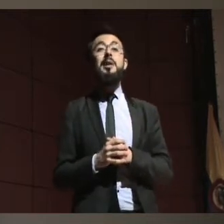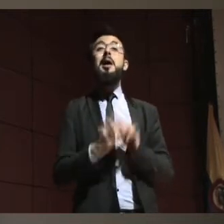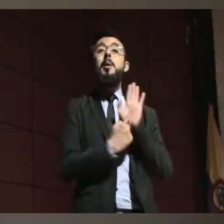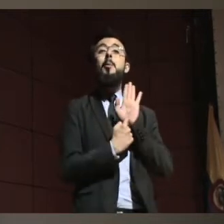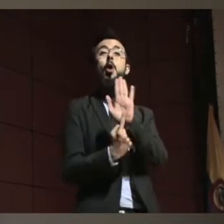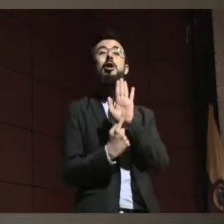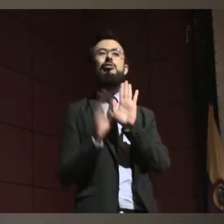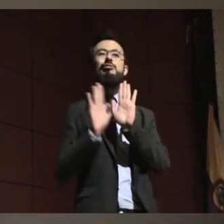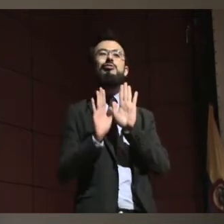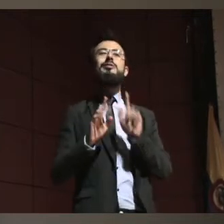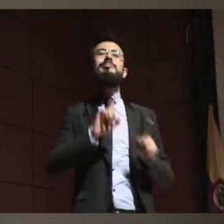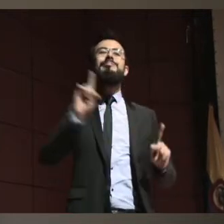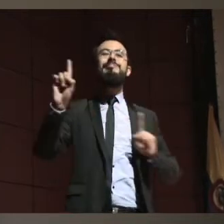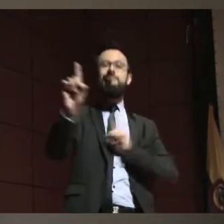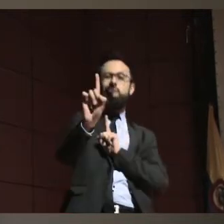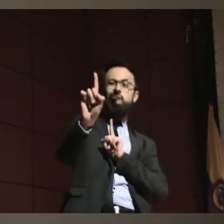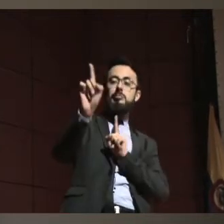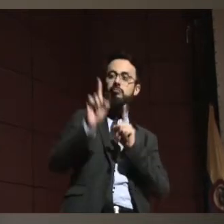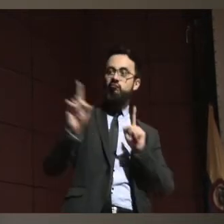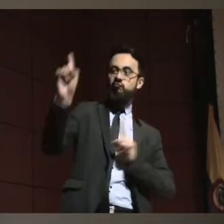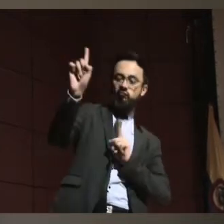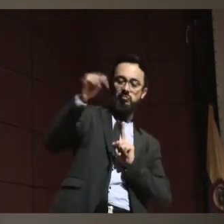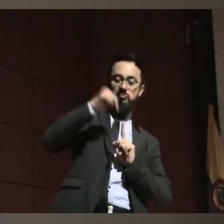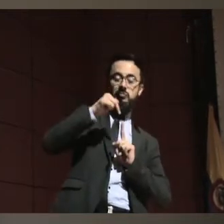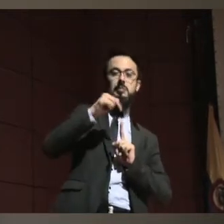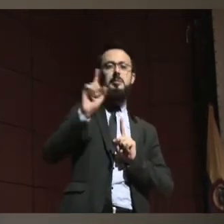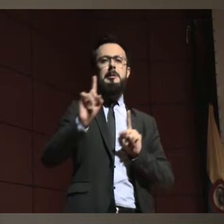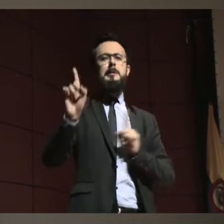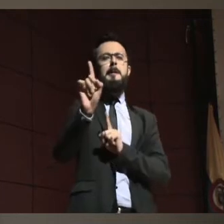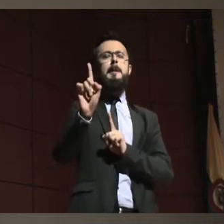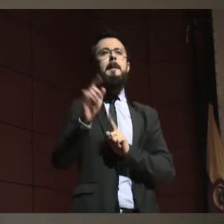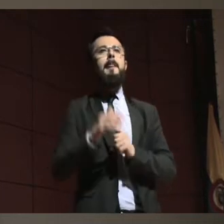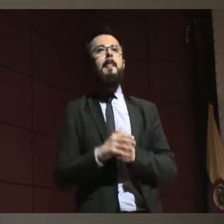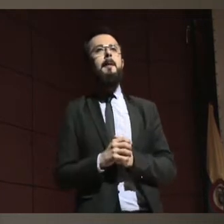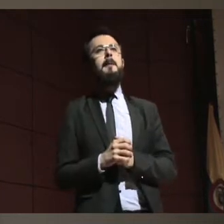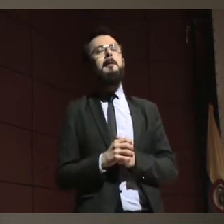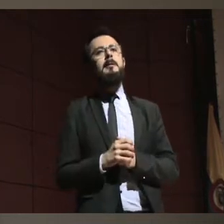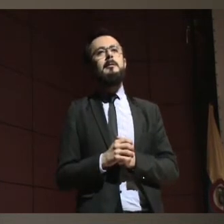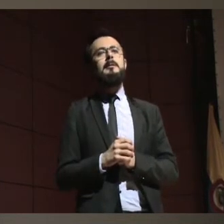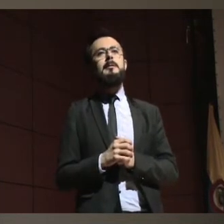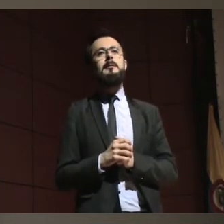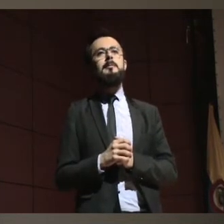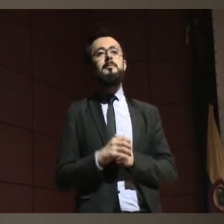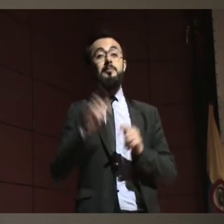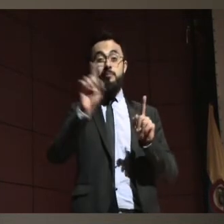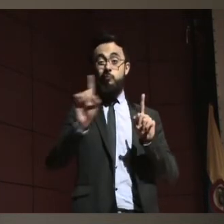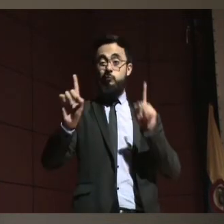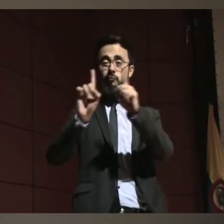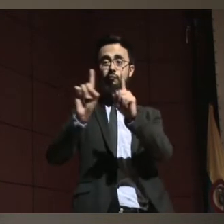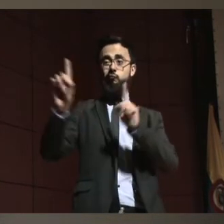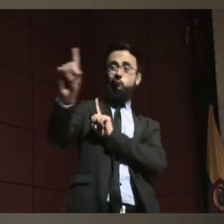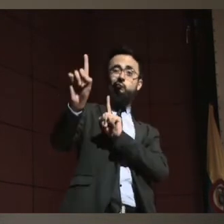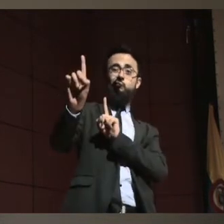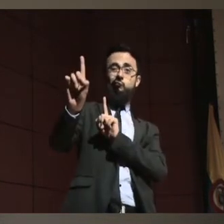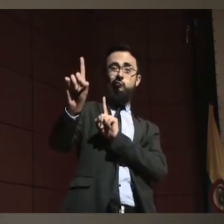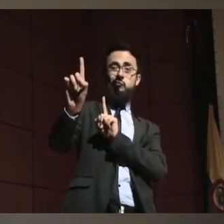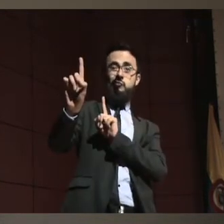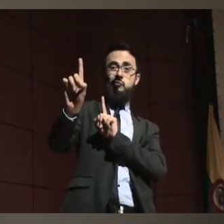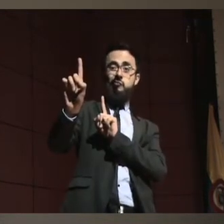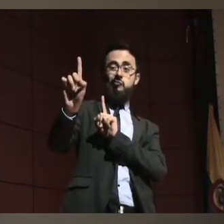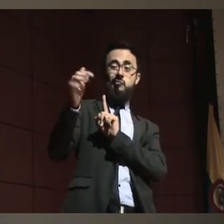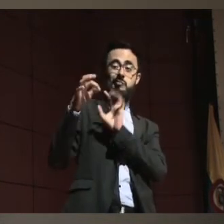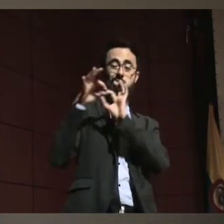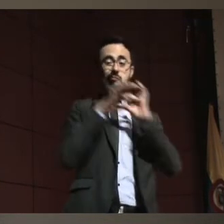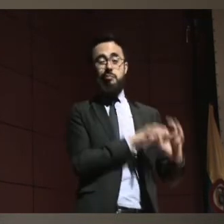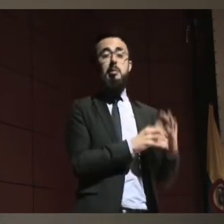interdicción es el tema de la interdicción está en un modelo que no tiene por qué estar actuando